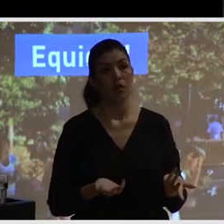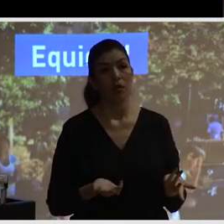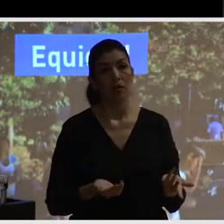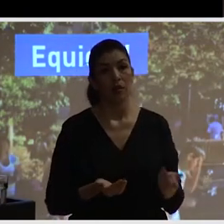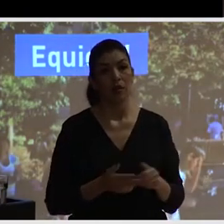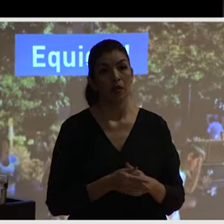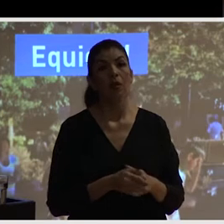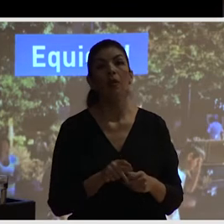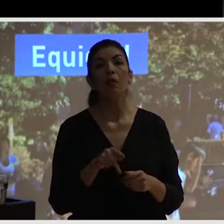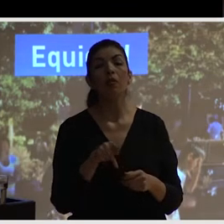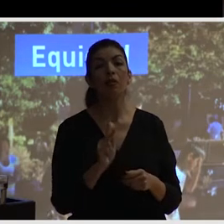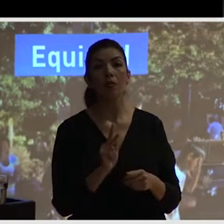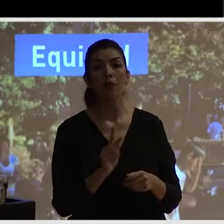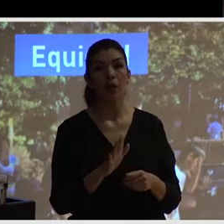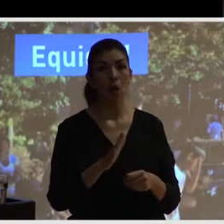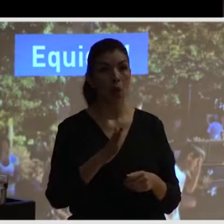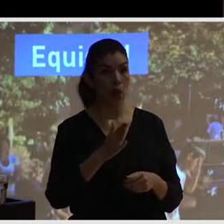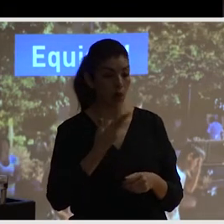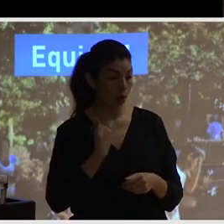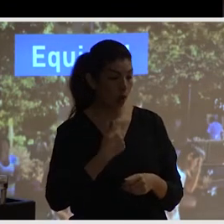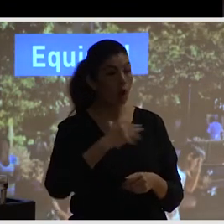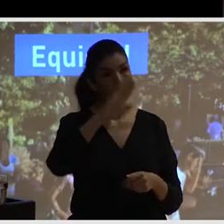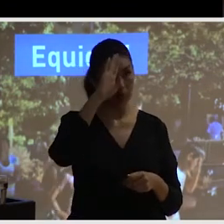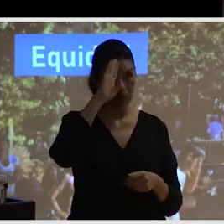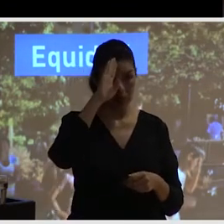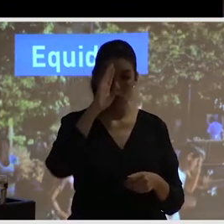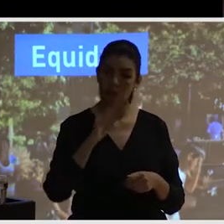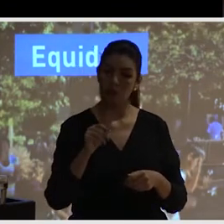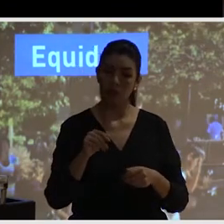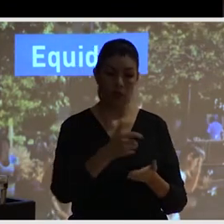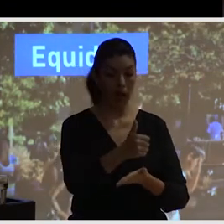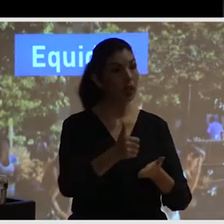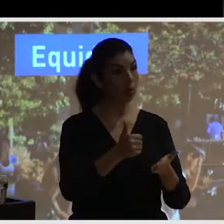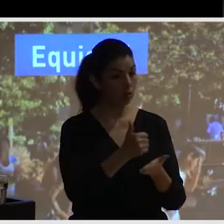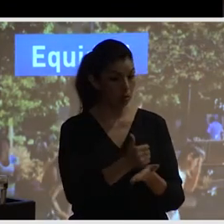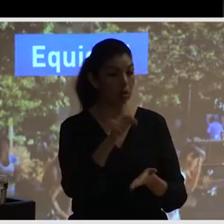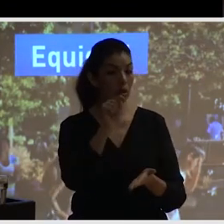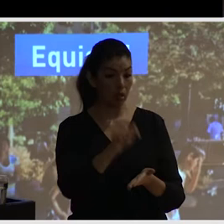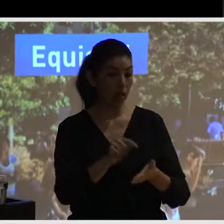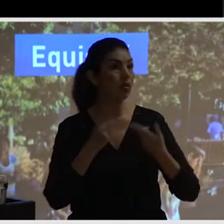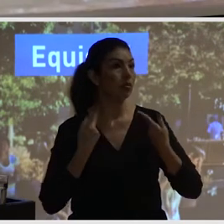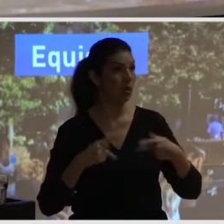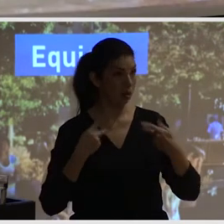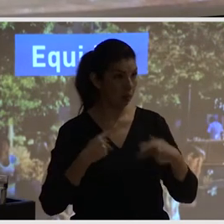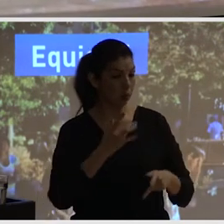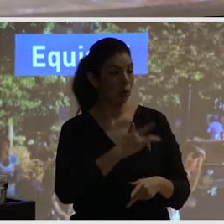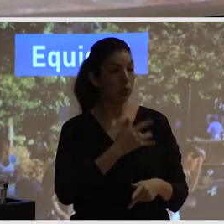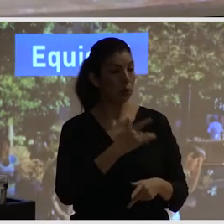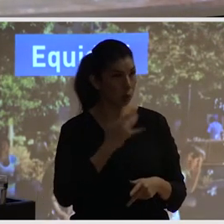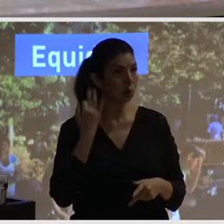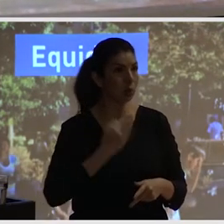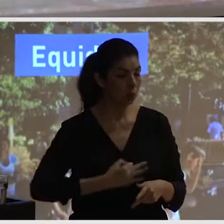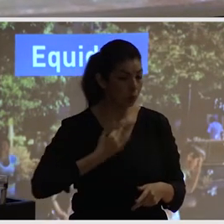en cambio nosotros estamos convencidos que la calidad de la vida pública de una ciudad, y con esto me conecto un poco a la charla de antes, es